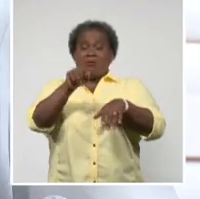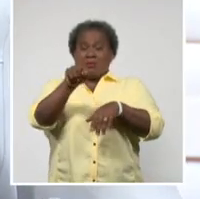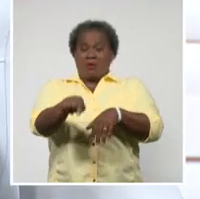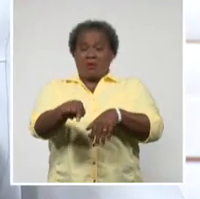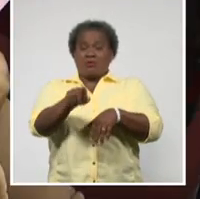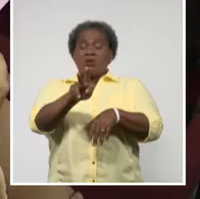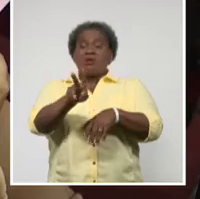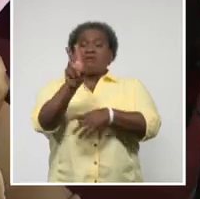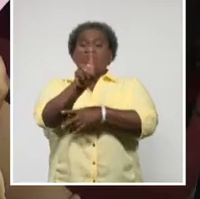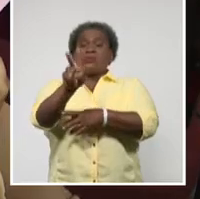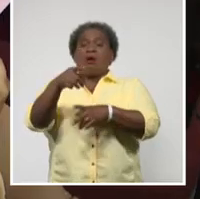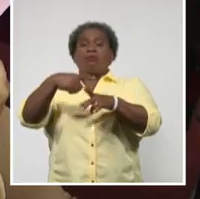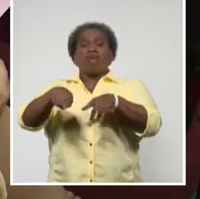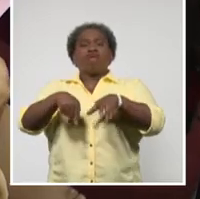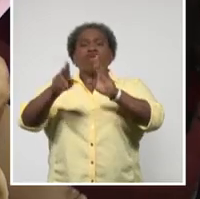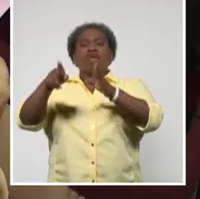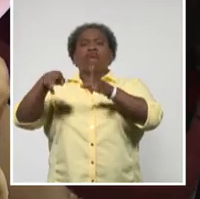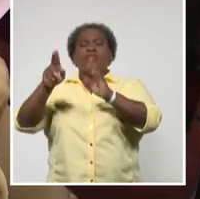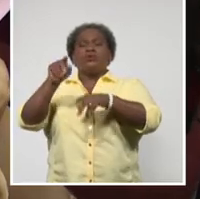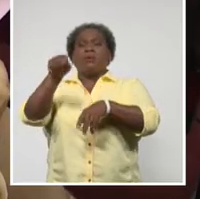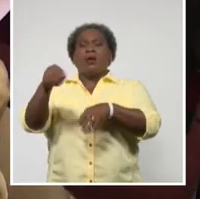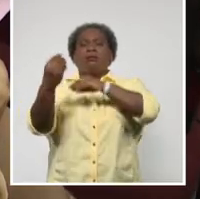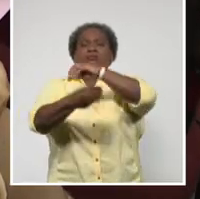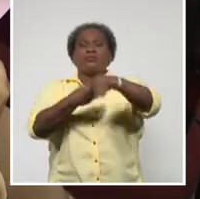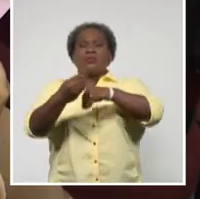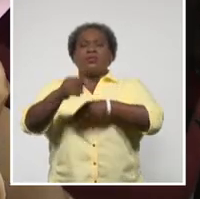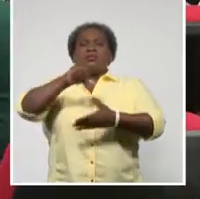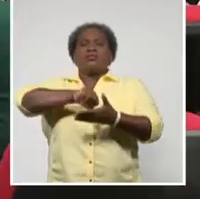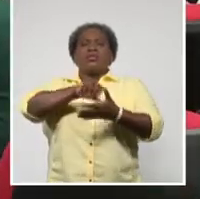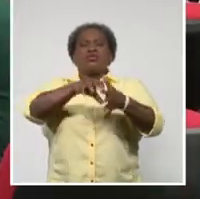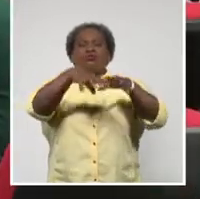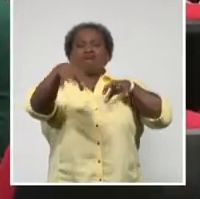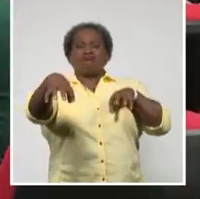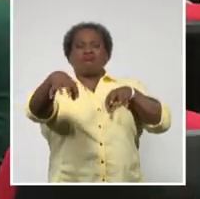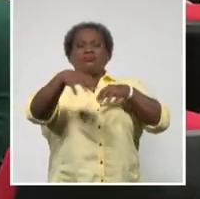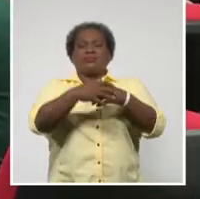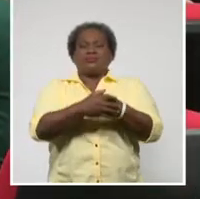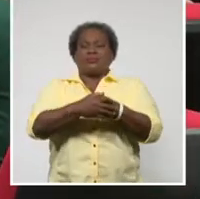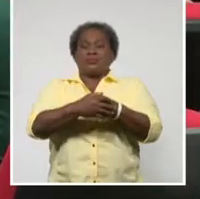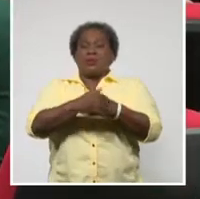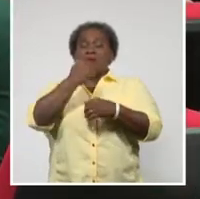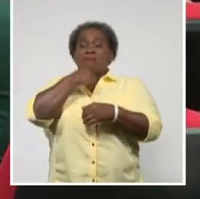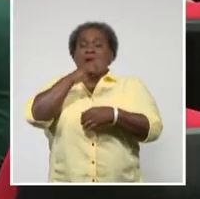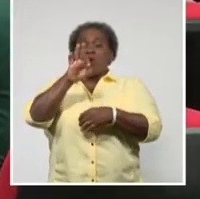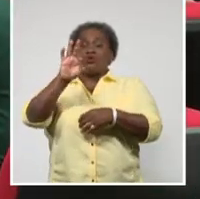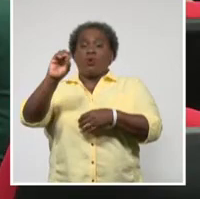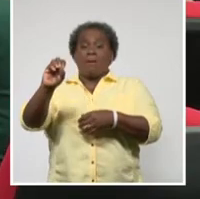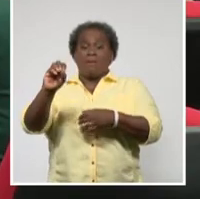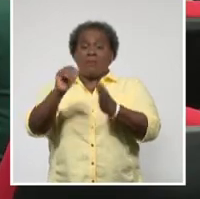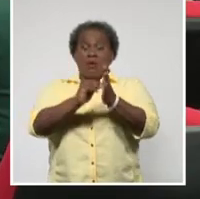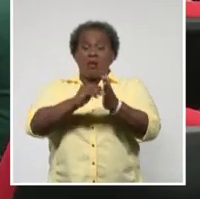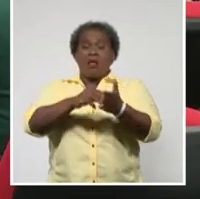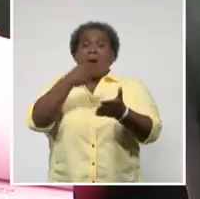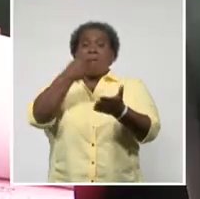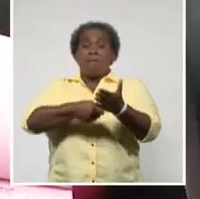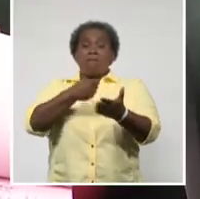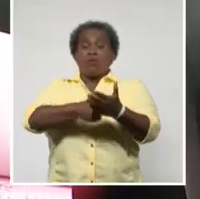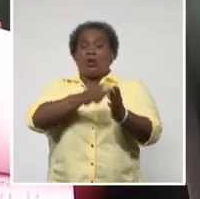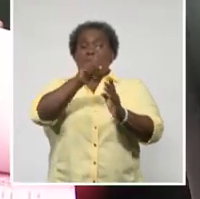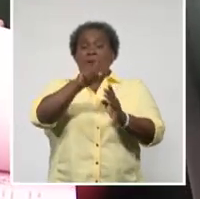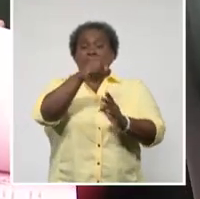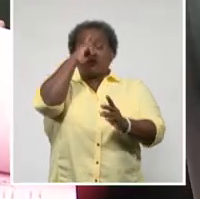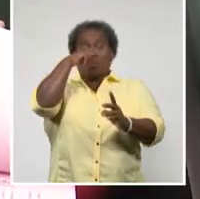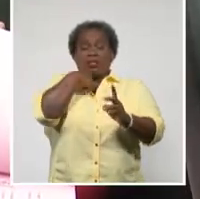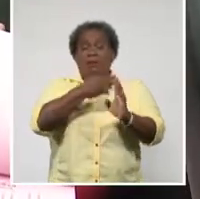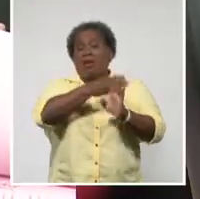visitan otros edificios para transformarlos en centros de aislamiento. Más de 8.000 multas se han aplicado desde el primero de septiembre debido